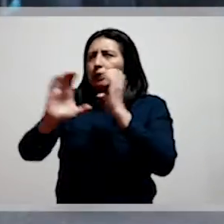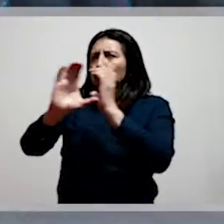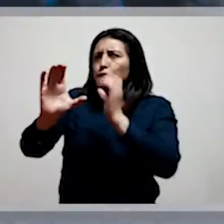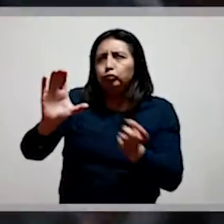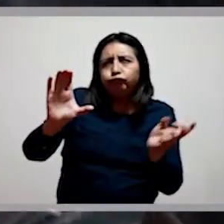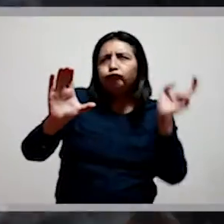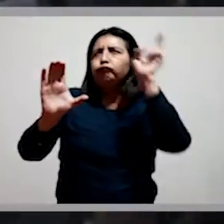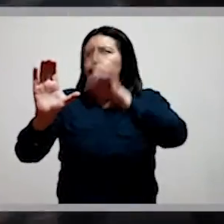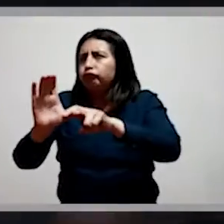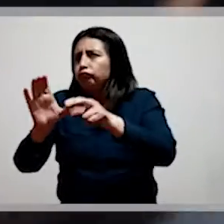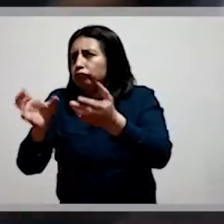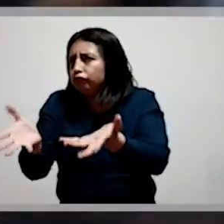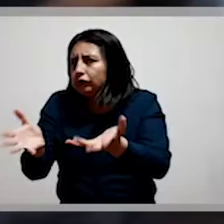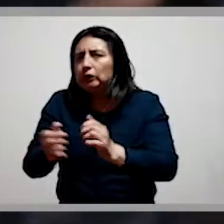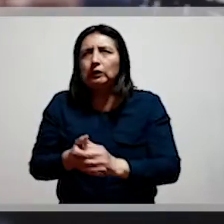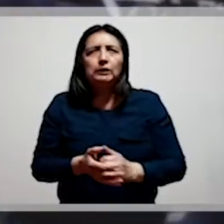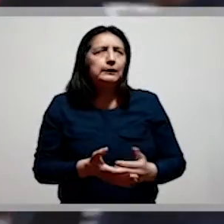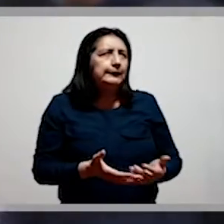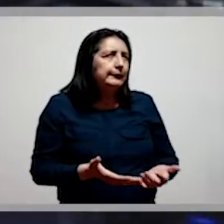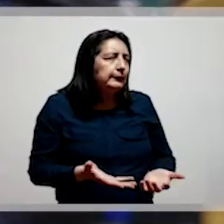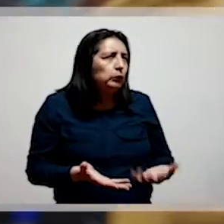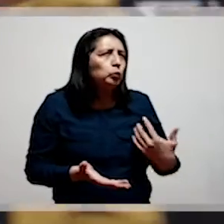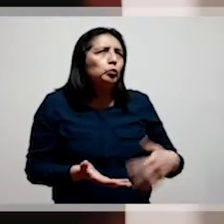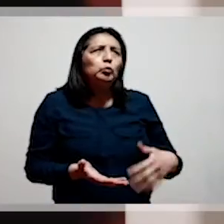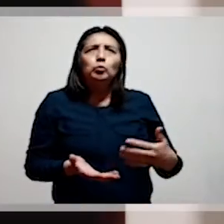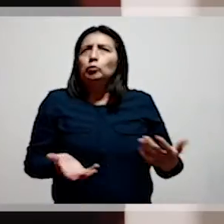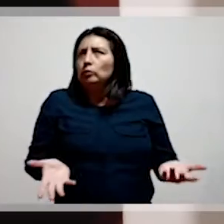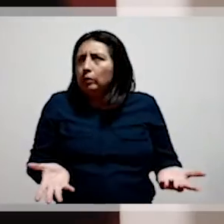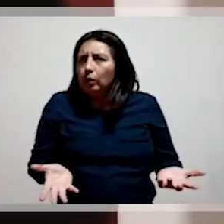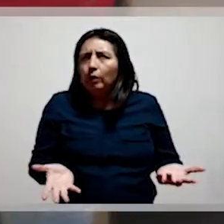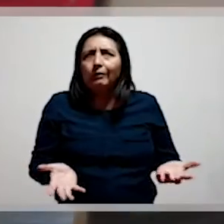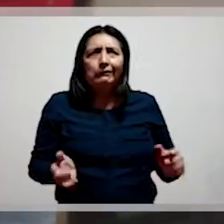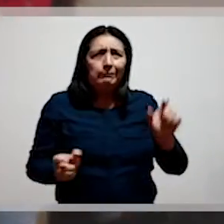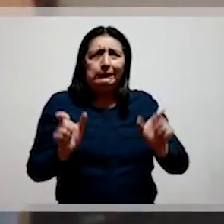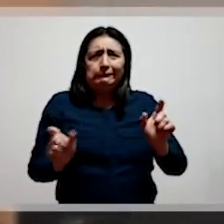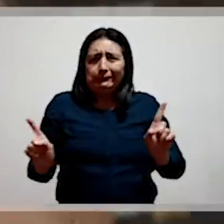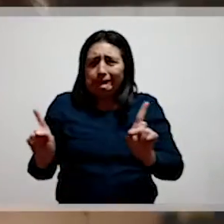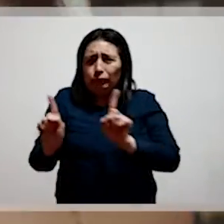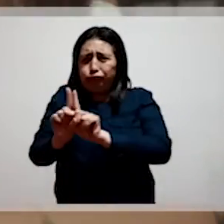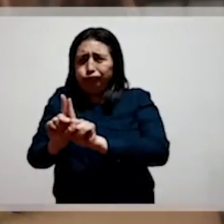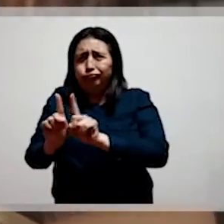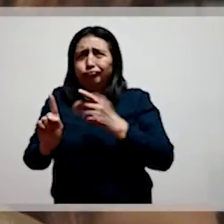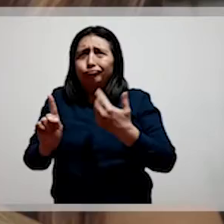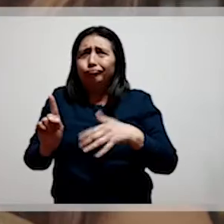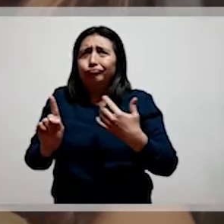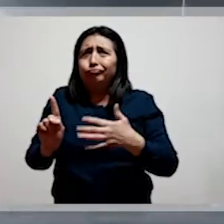transporte, al movilizarnos. Y sobre todo, cuando nos juntamos demasiado.